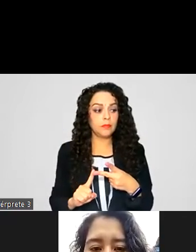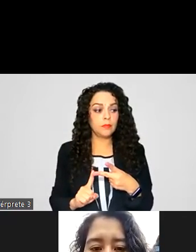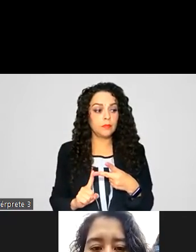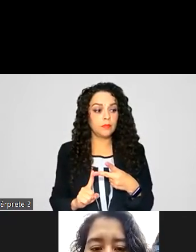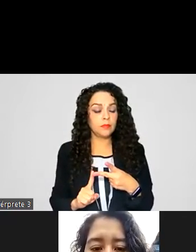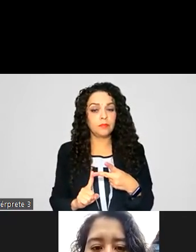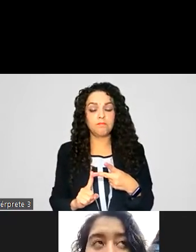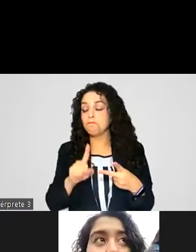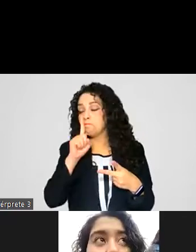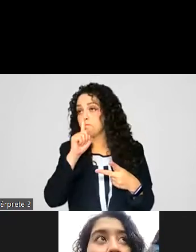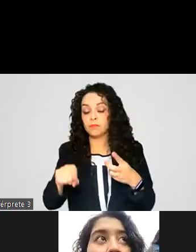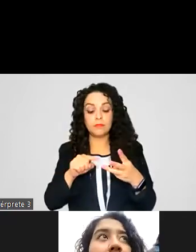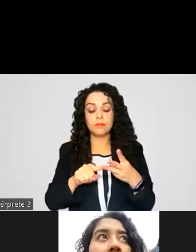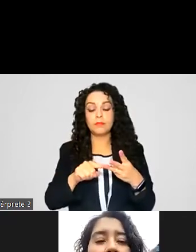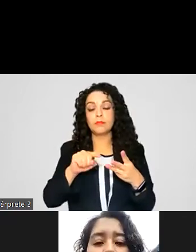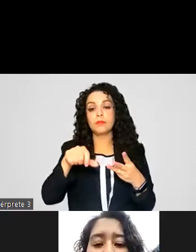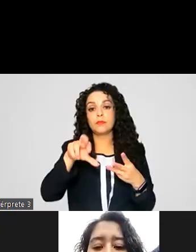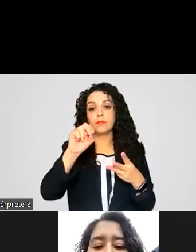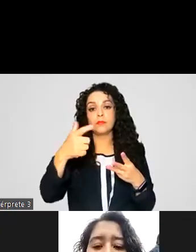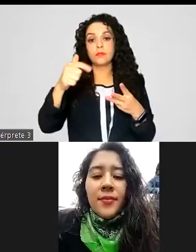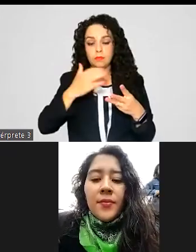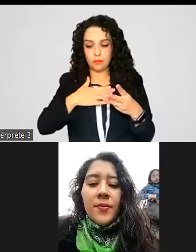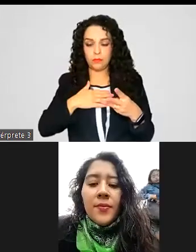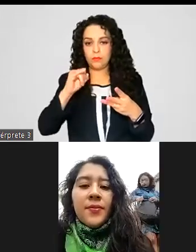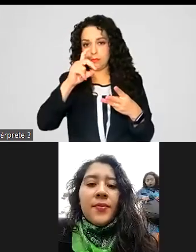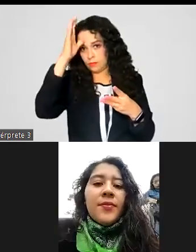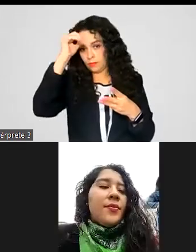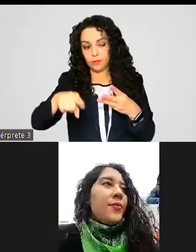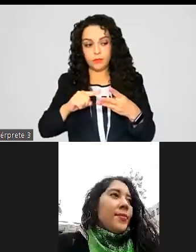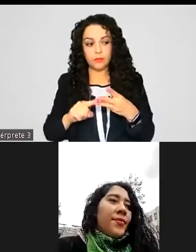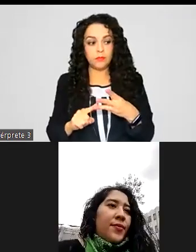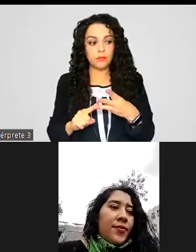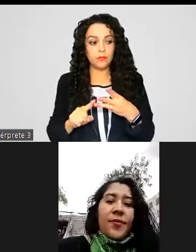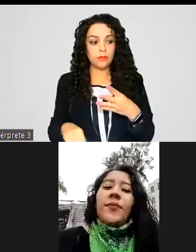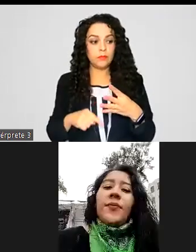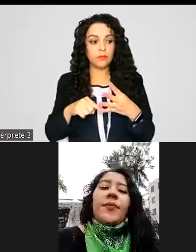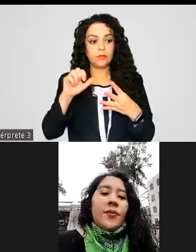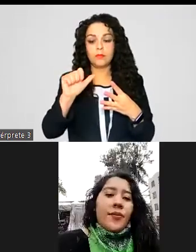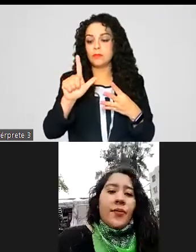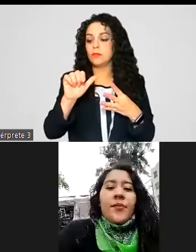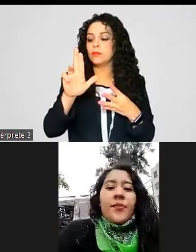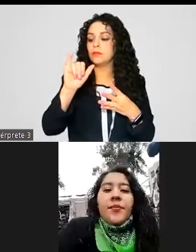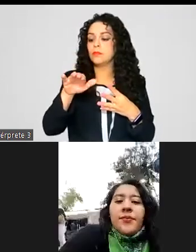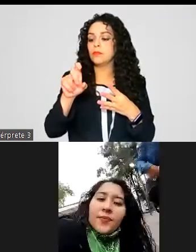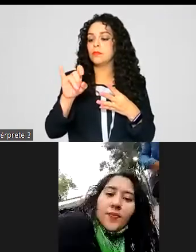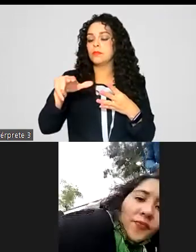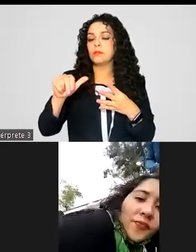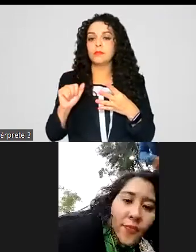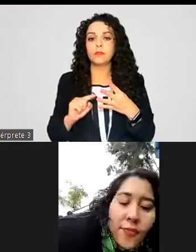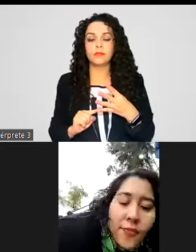Diputada Gabriela Quiroganguiano, la de la voz, a favor Diputada Alicia Medina Hernández